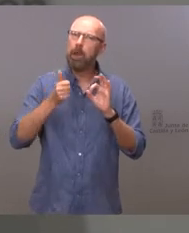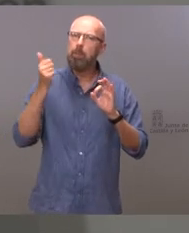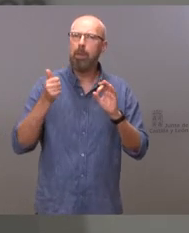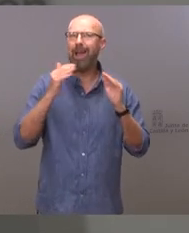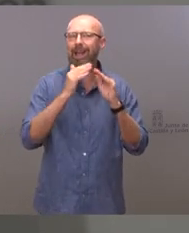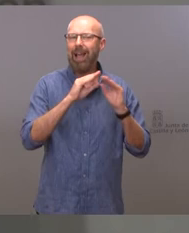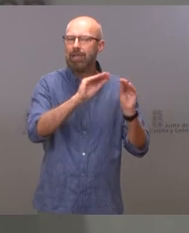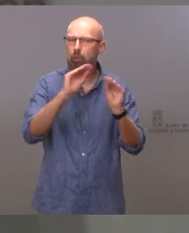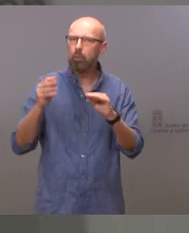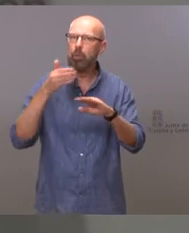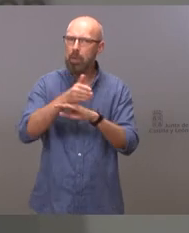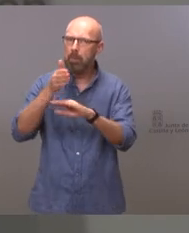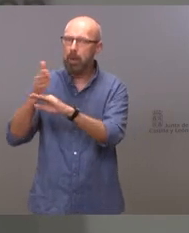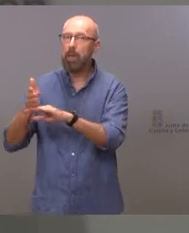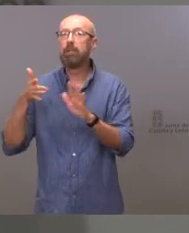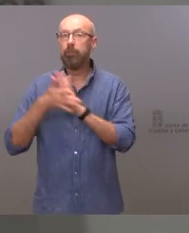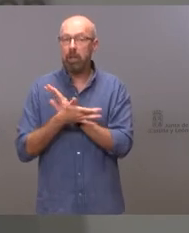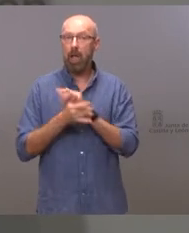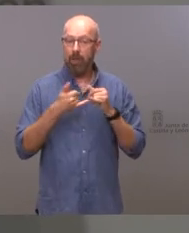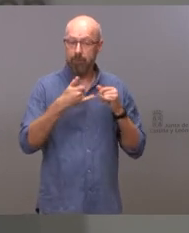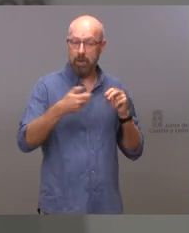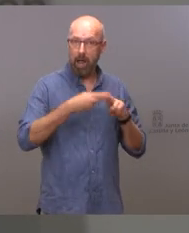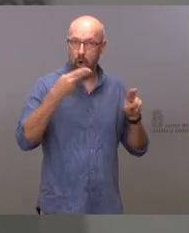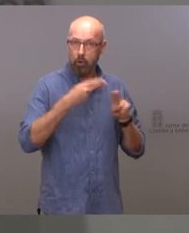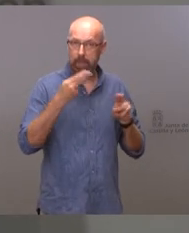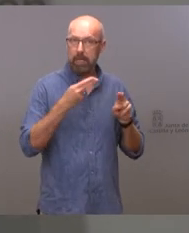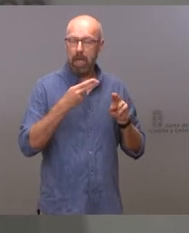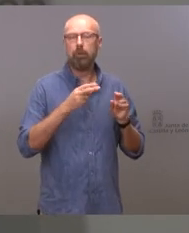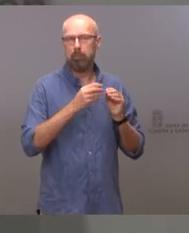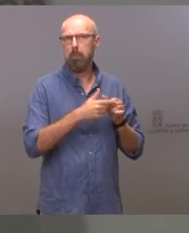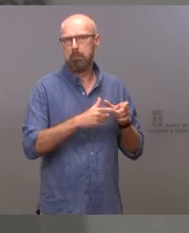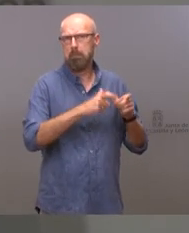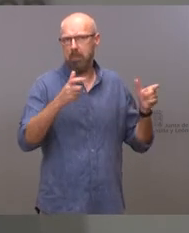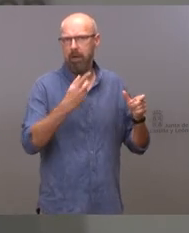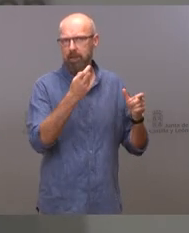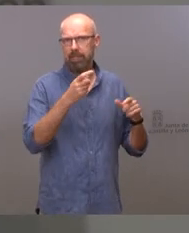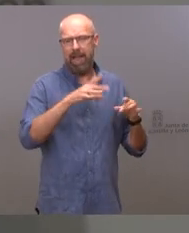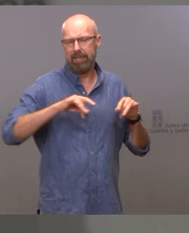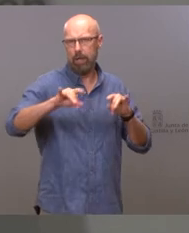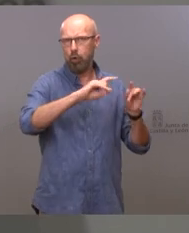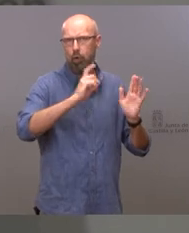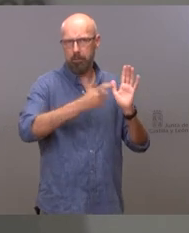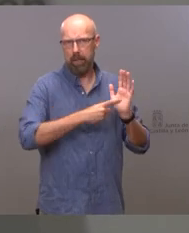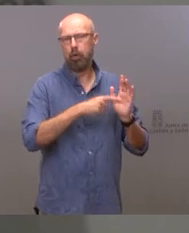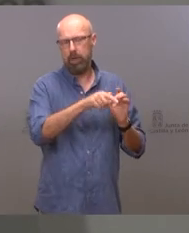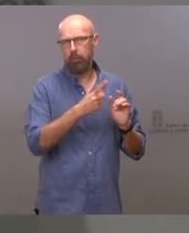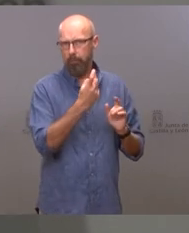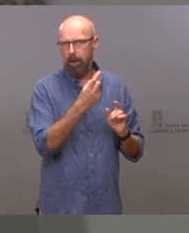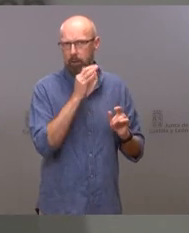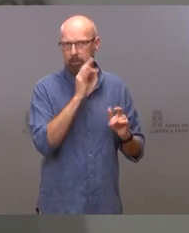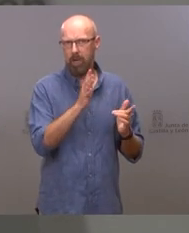la conectividad con fibra óptica o cualquier otro sistema a todo nuestro territorio en ello estamos y hay que decirles que